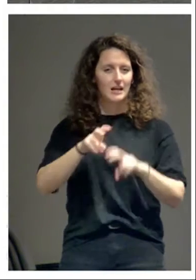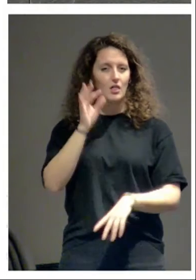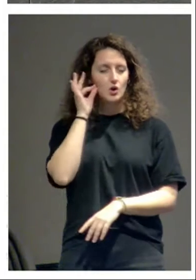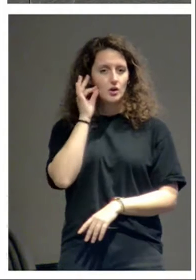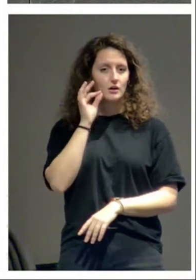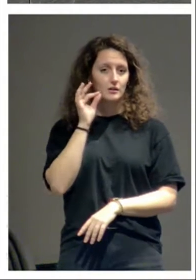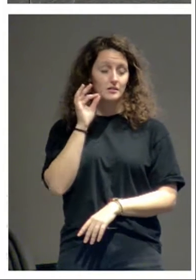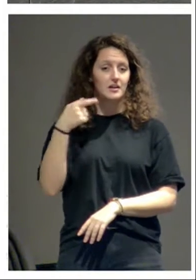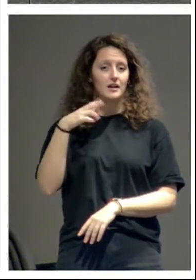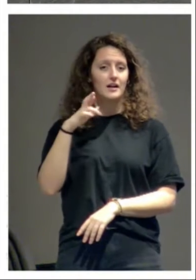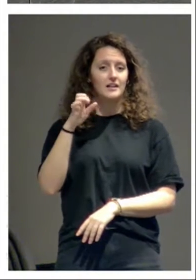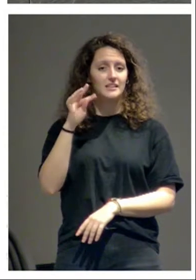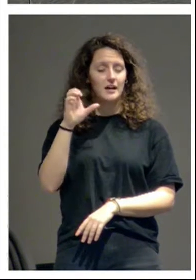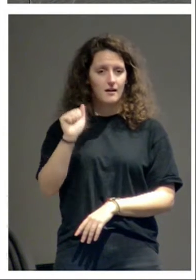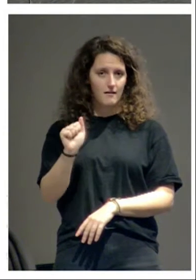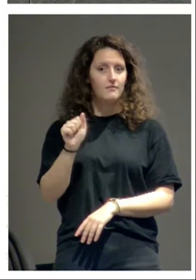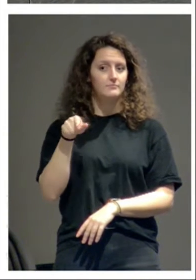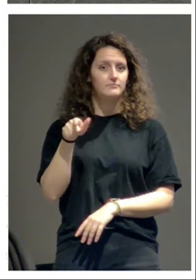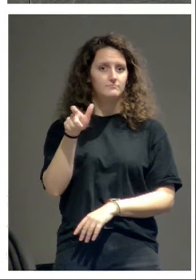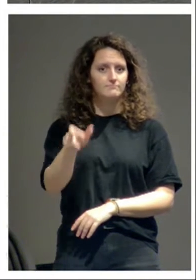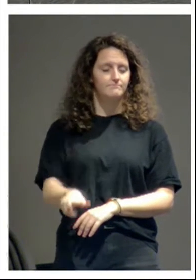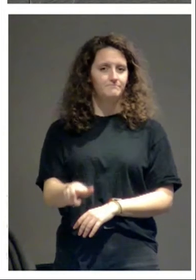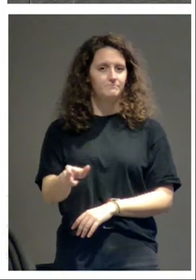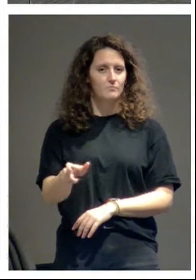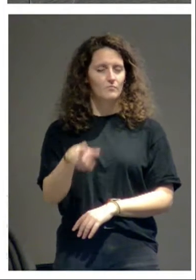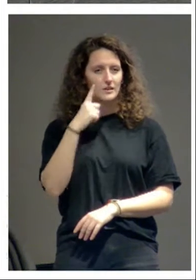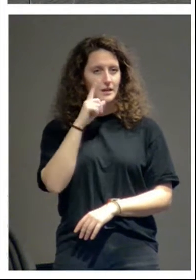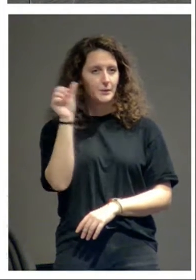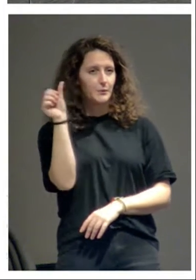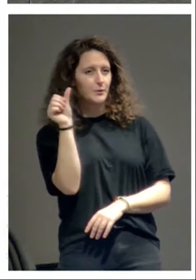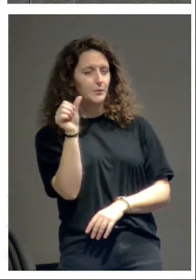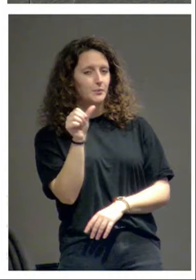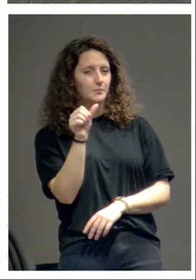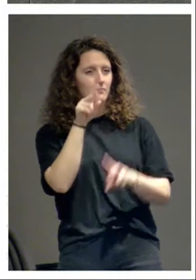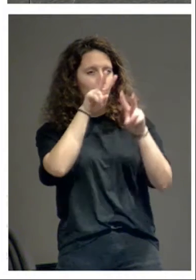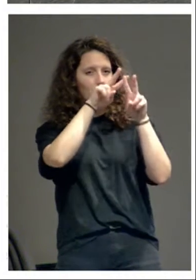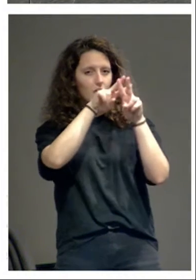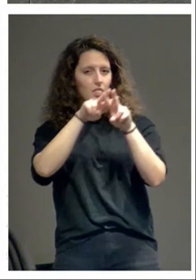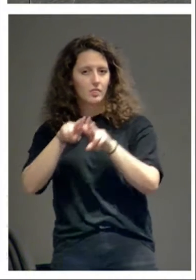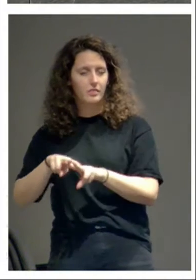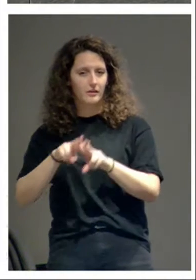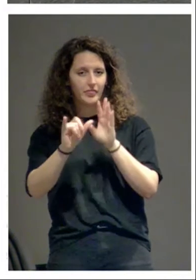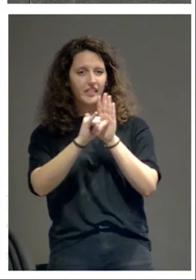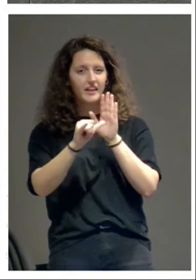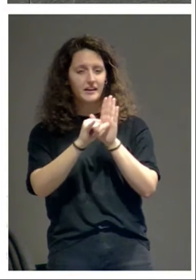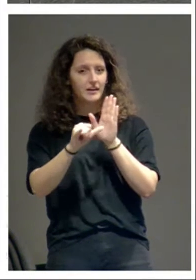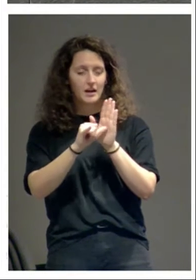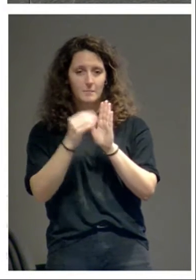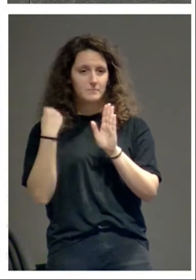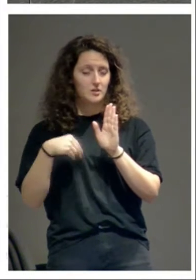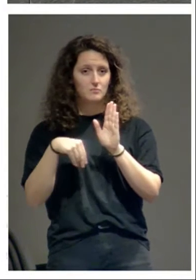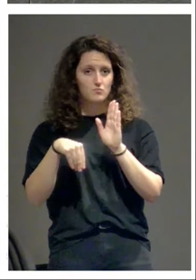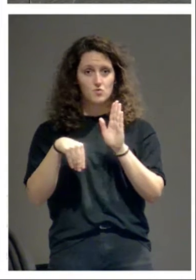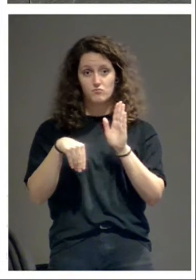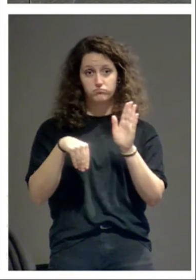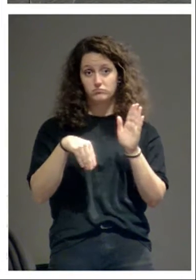a Paula Garate Aznar, que está contemplando, analizando muy de cerca los capiteles que